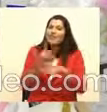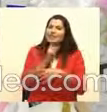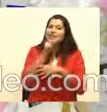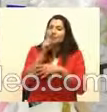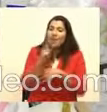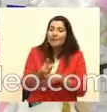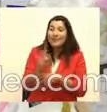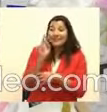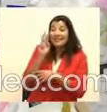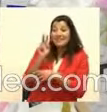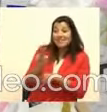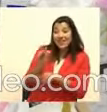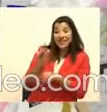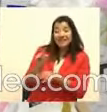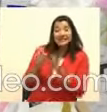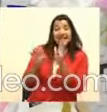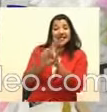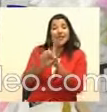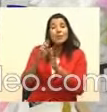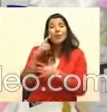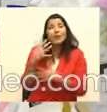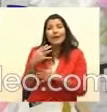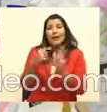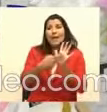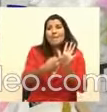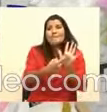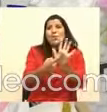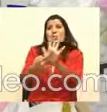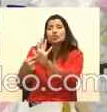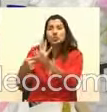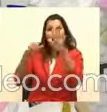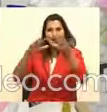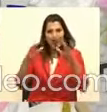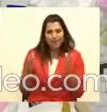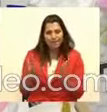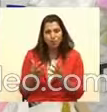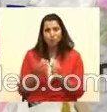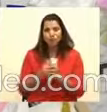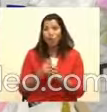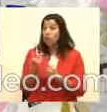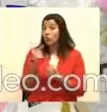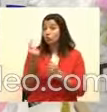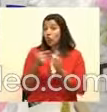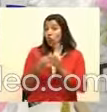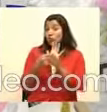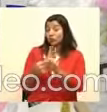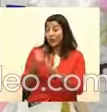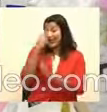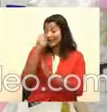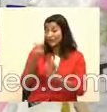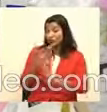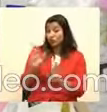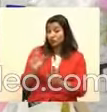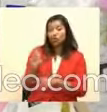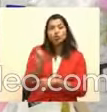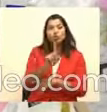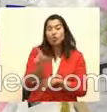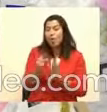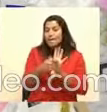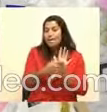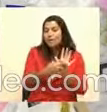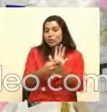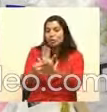ejemplos para mostrarle al mundo, no solo a las personas de Escazú, sino ni a solo Costa Rica, sino al mundo,